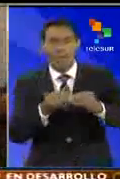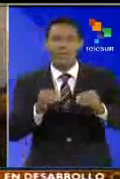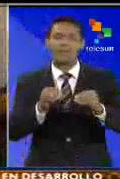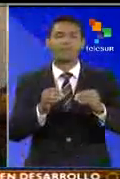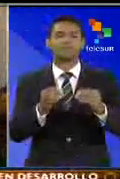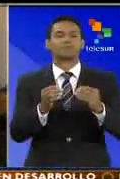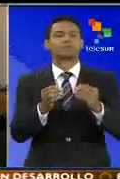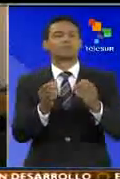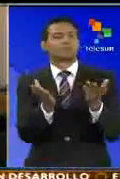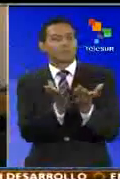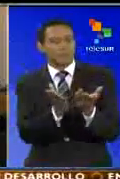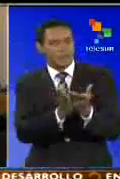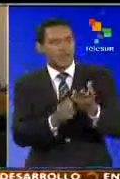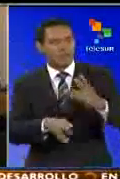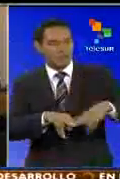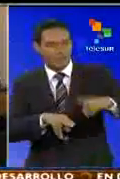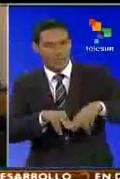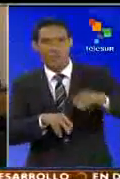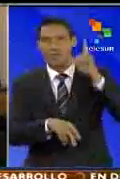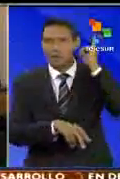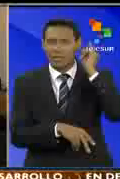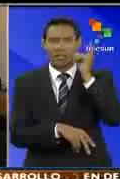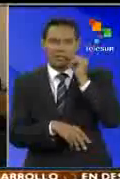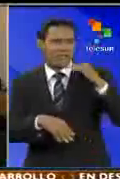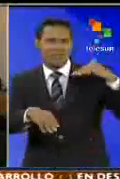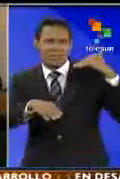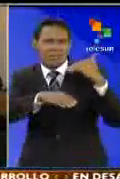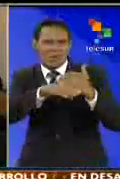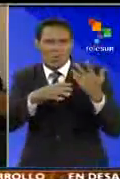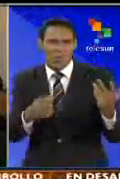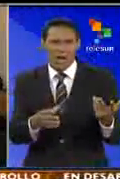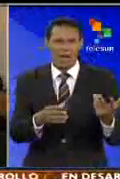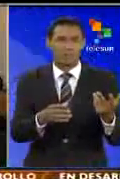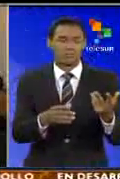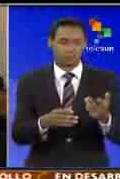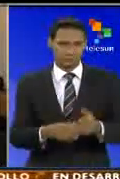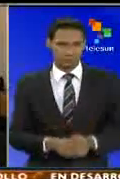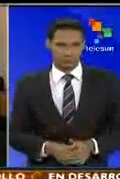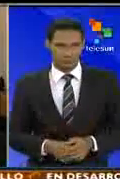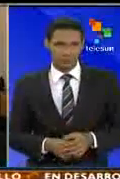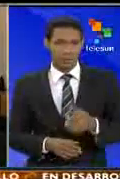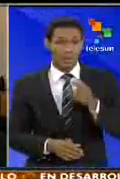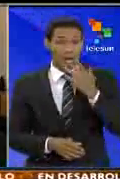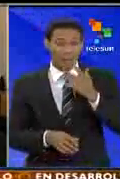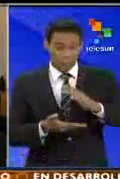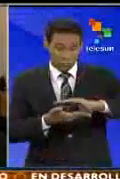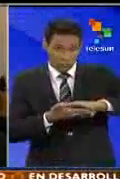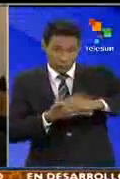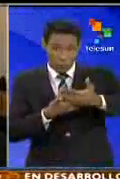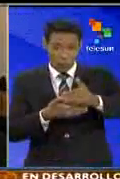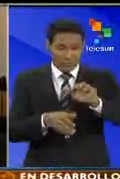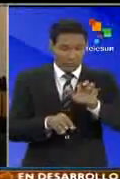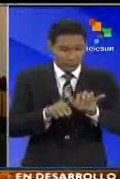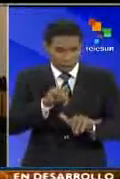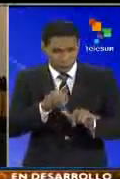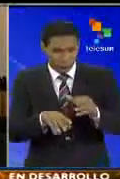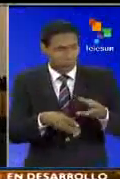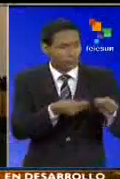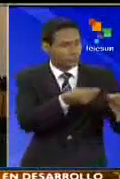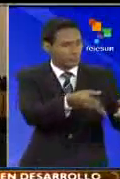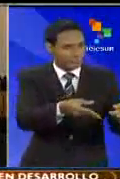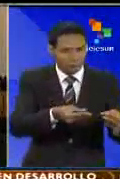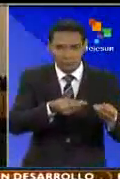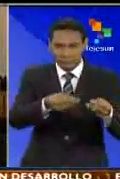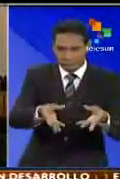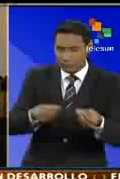y niñas, igualmente referido a la entrega de computadoras portátiles a niños y niñas en Venezuela,